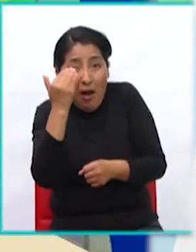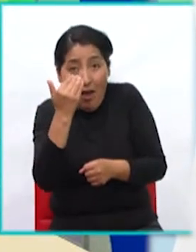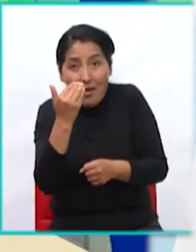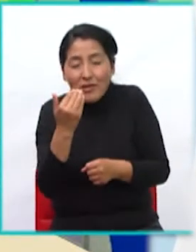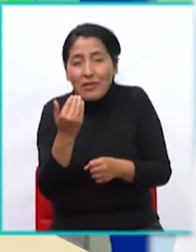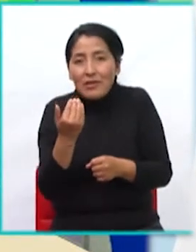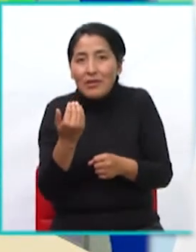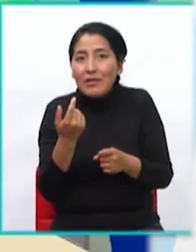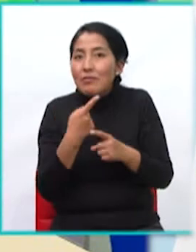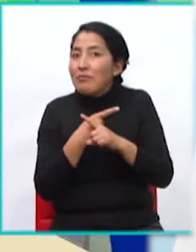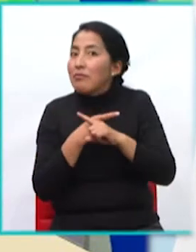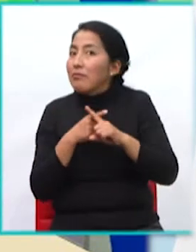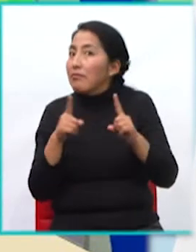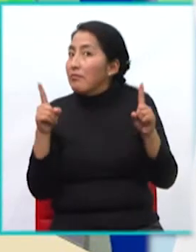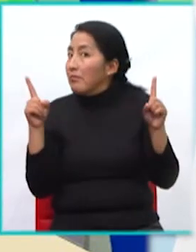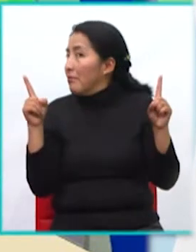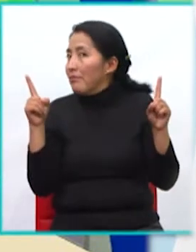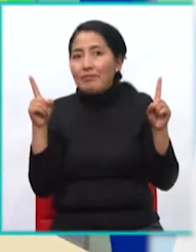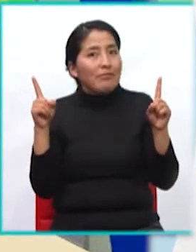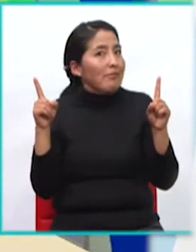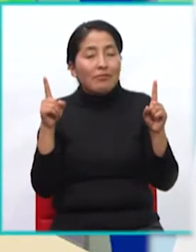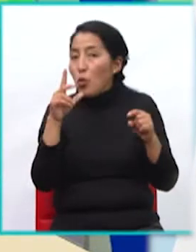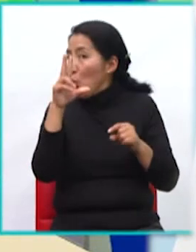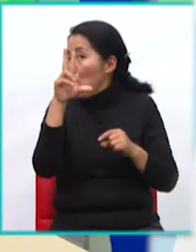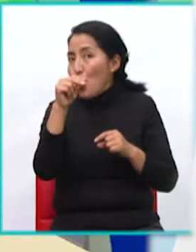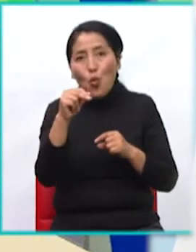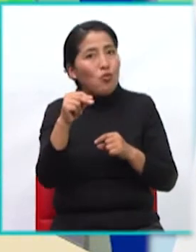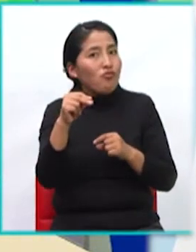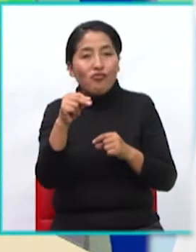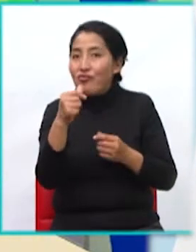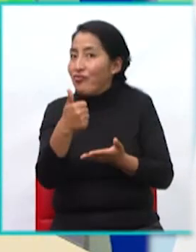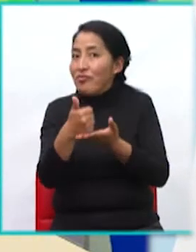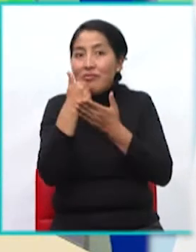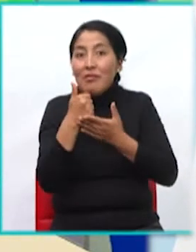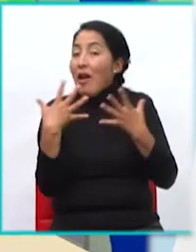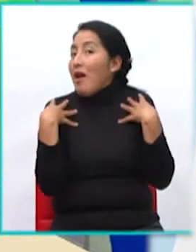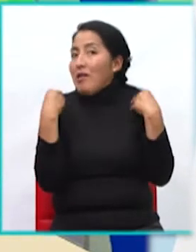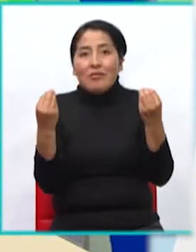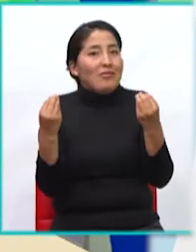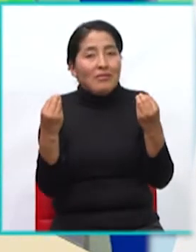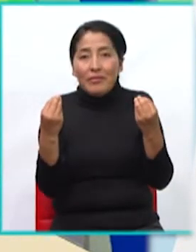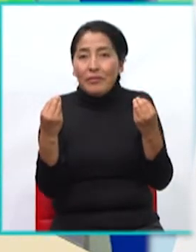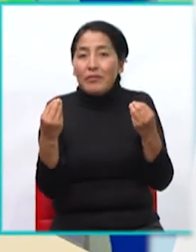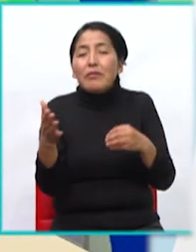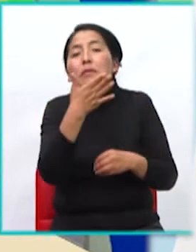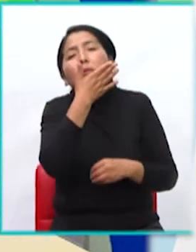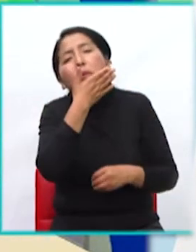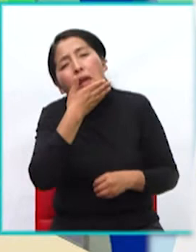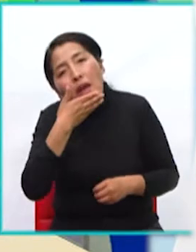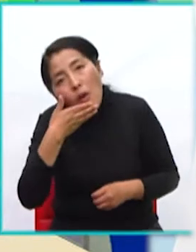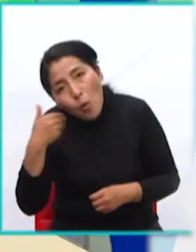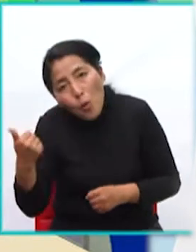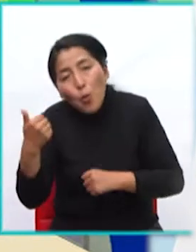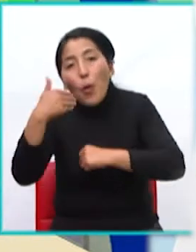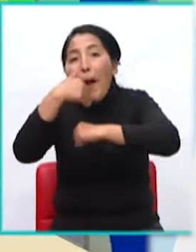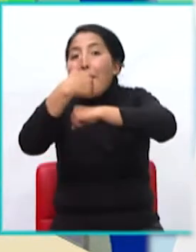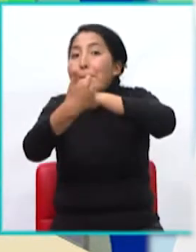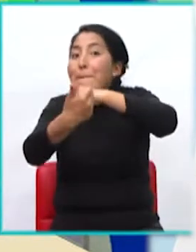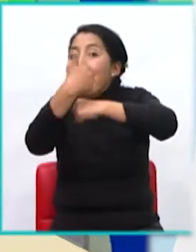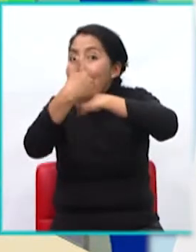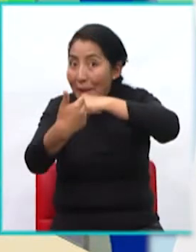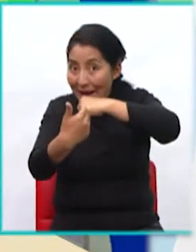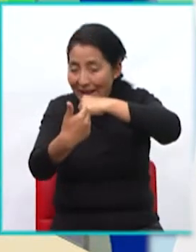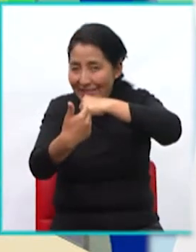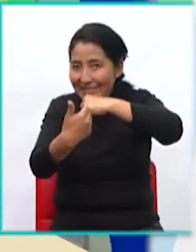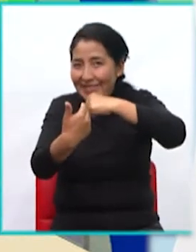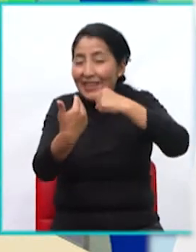Pero no nos hace bien. Escojamos mejor el pan, ¿sí? Muy bien. Ya